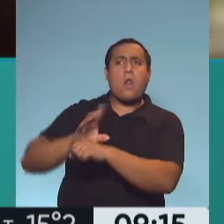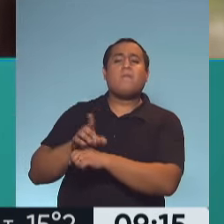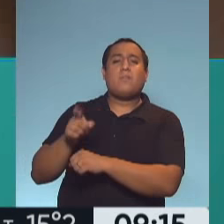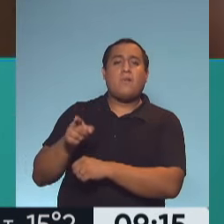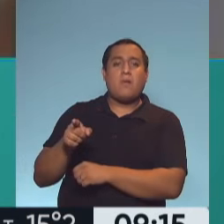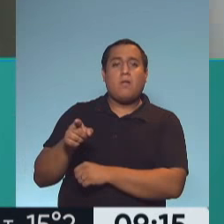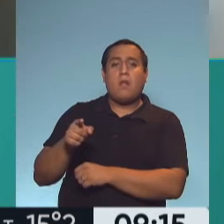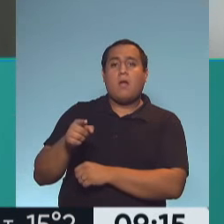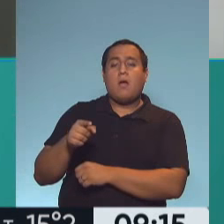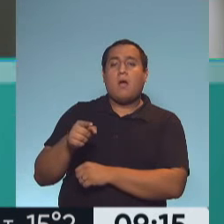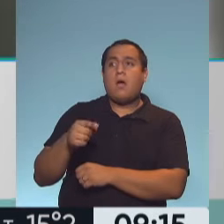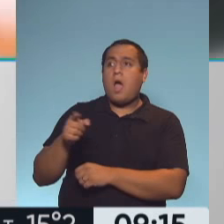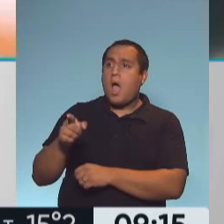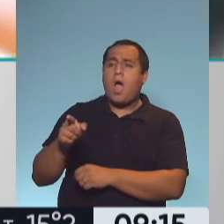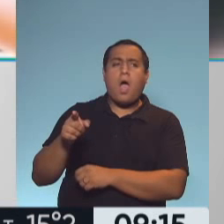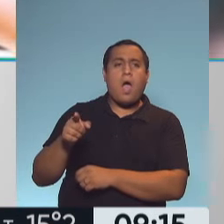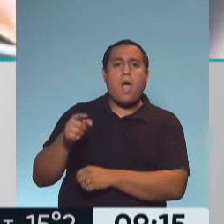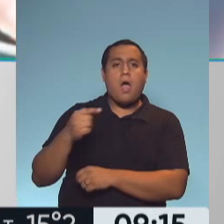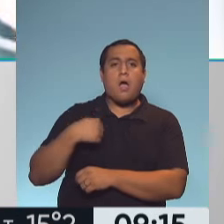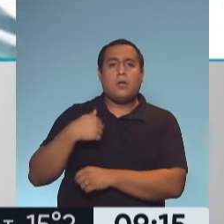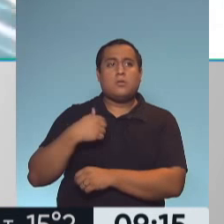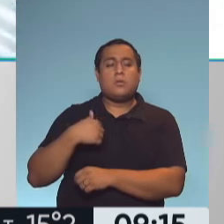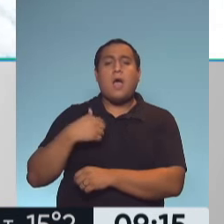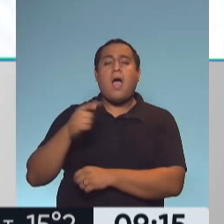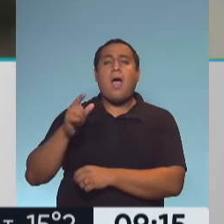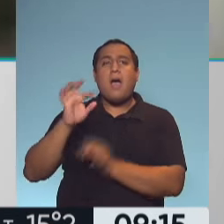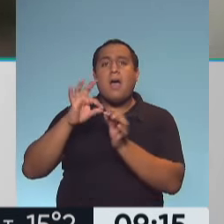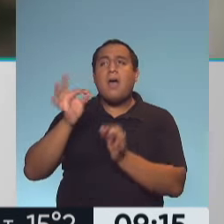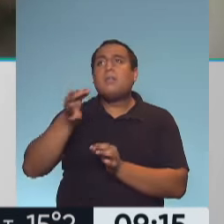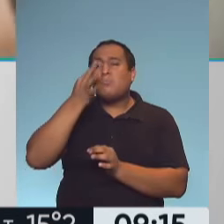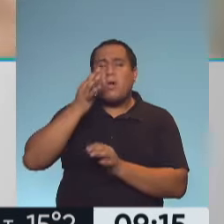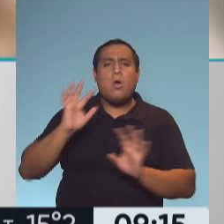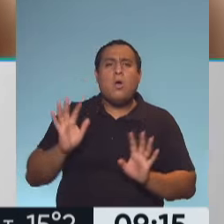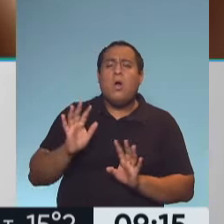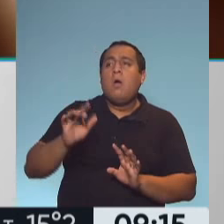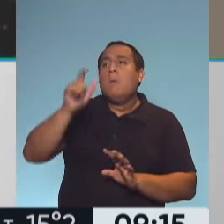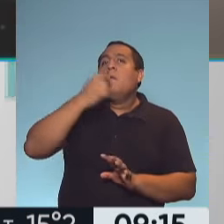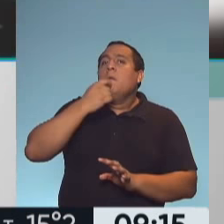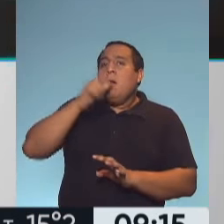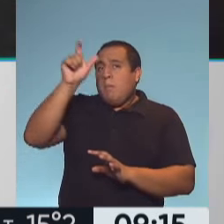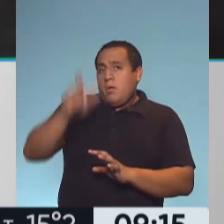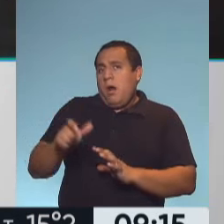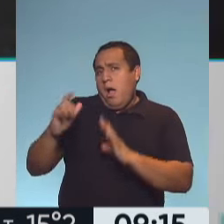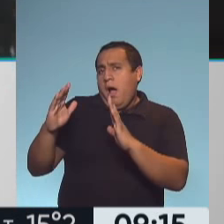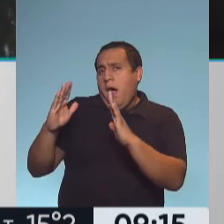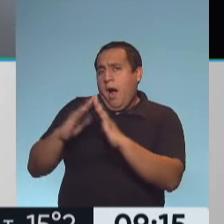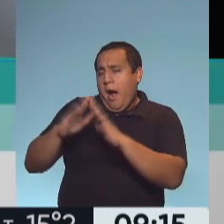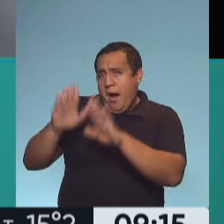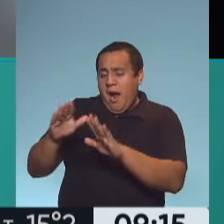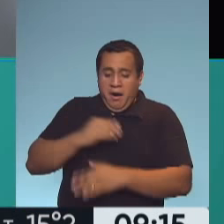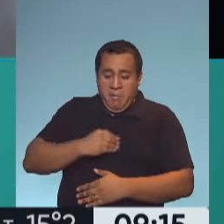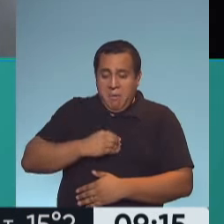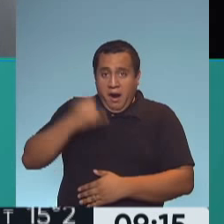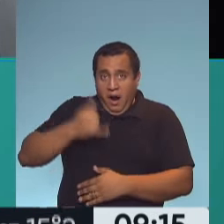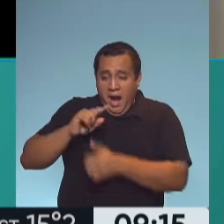no tienen que ir a hacerse el hisopado, porque ya sabemos que si una persona está en la casa y tiene síntomas